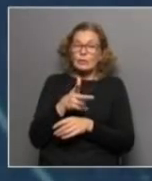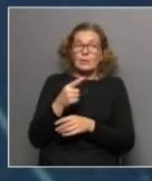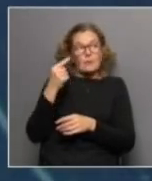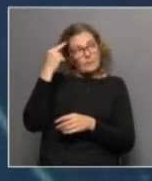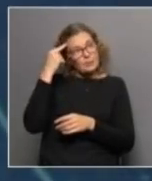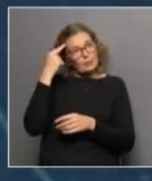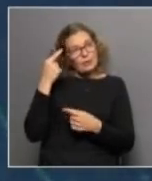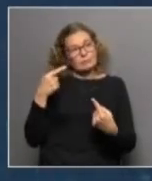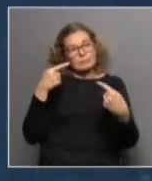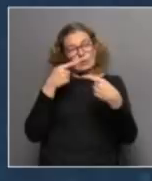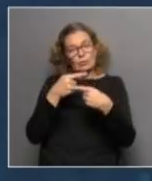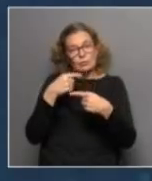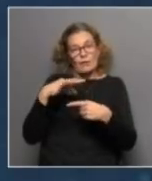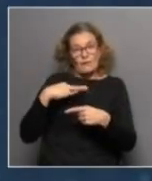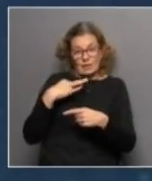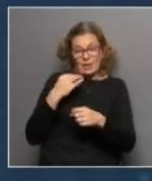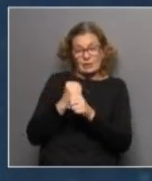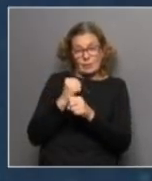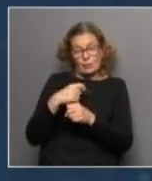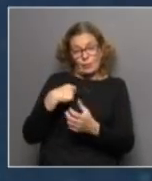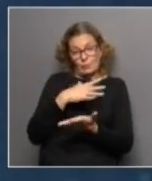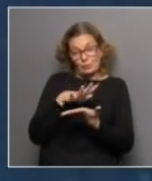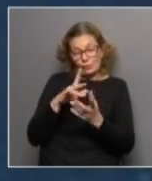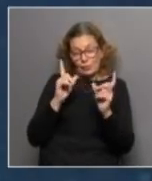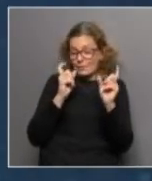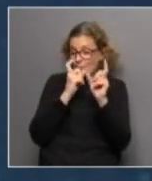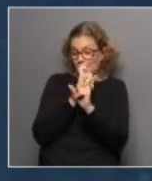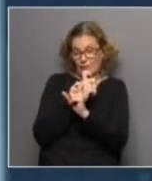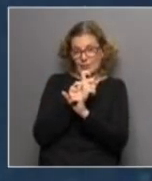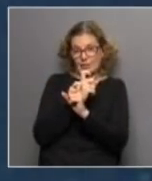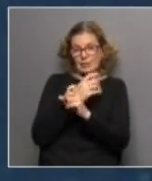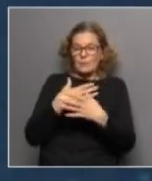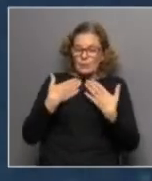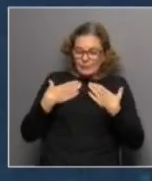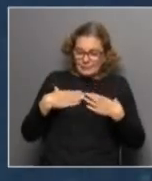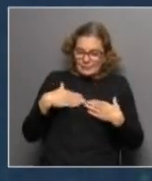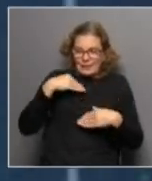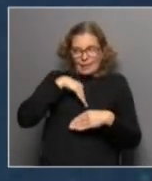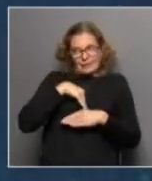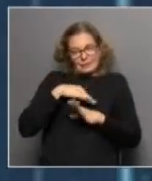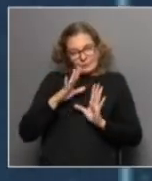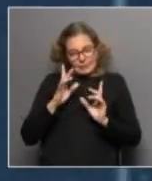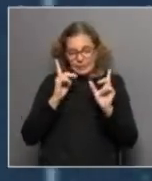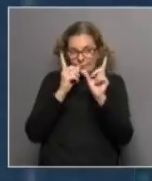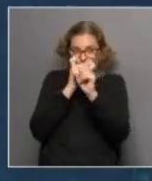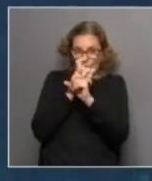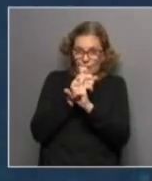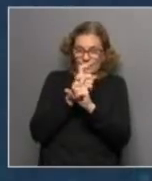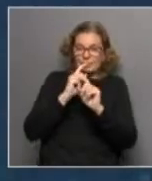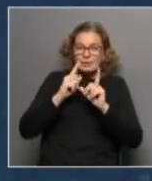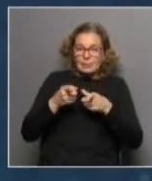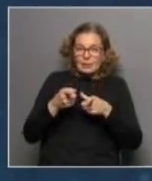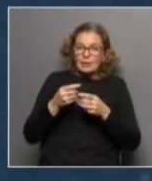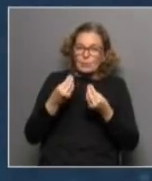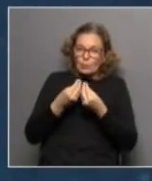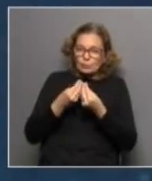si bien es parte de tu vida laboral enfrentar situaciones muy complejas anímicamente emocionalmente tiene que ser muy complejo y supongo que